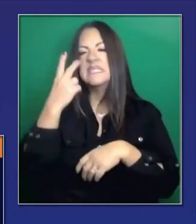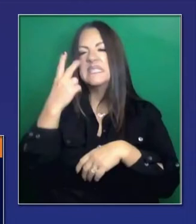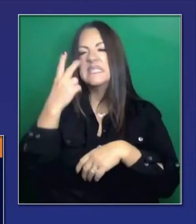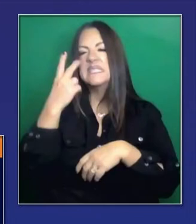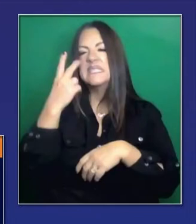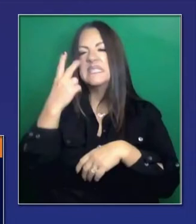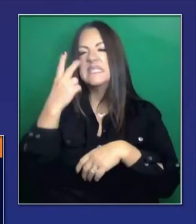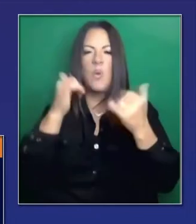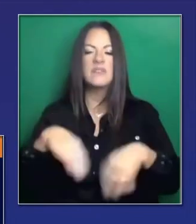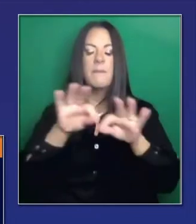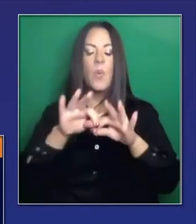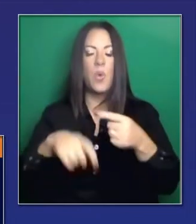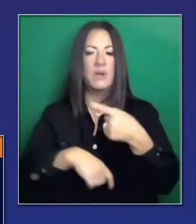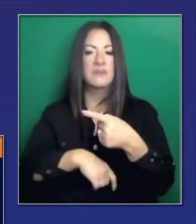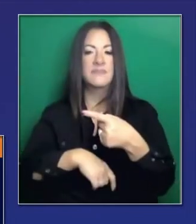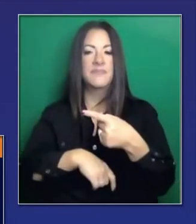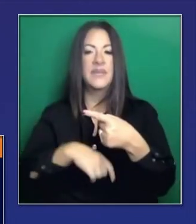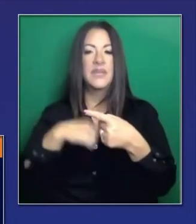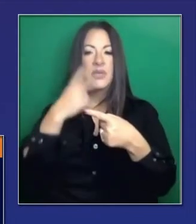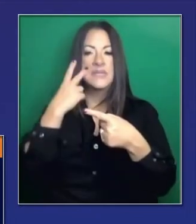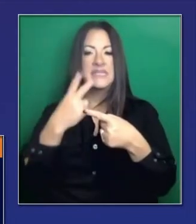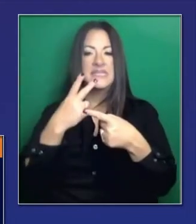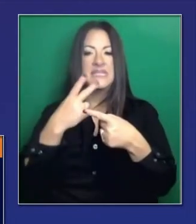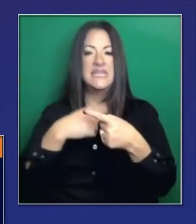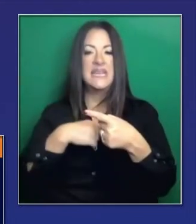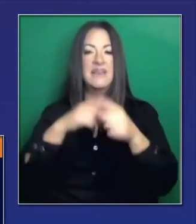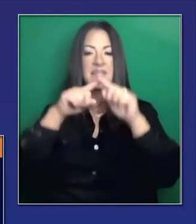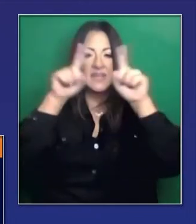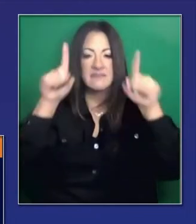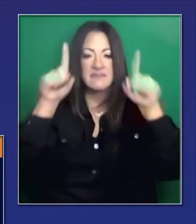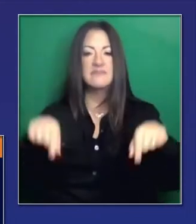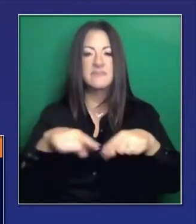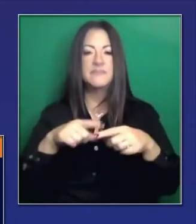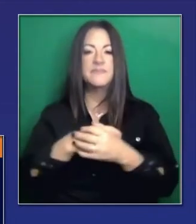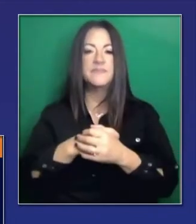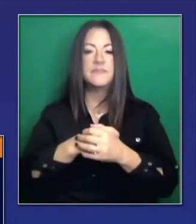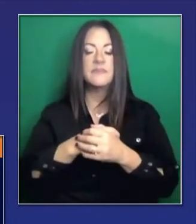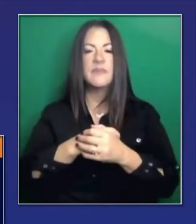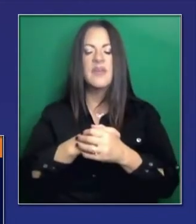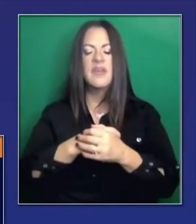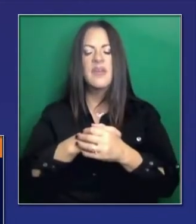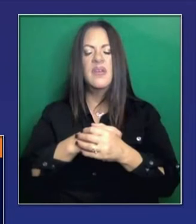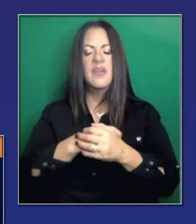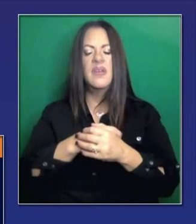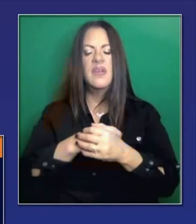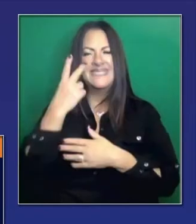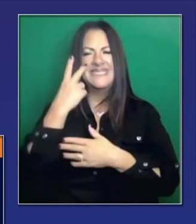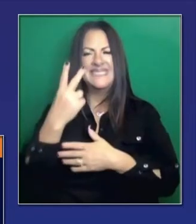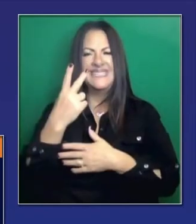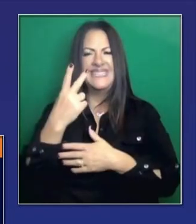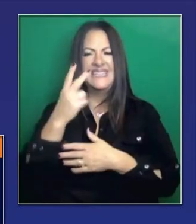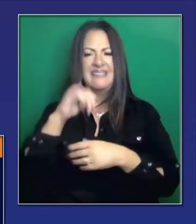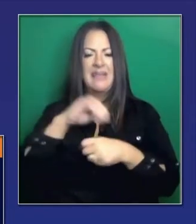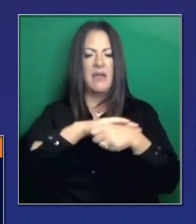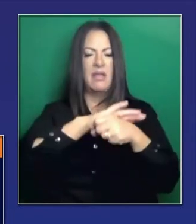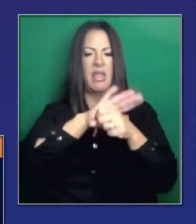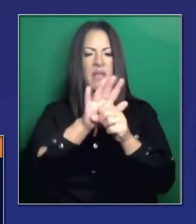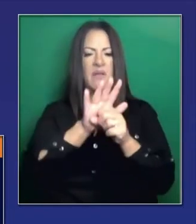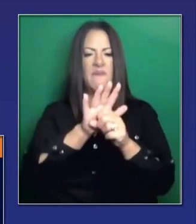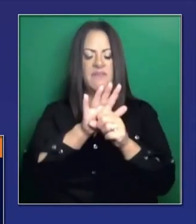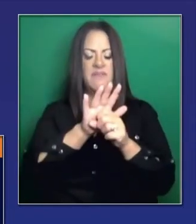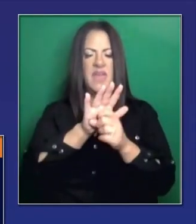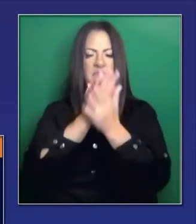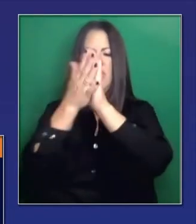importante recalcar las medidas preventivas, particularmente con esta nueva cepa que se transmite más